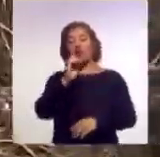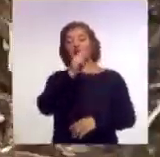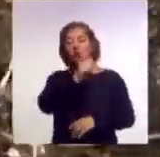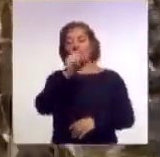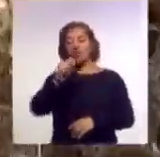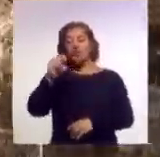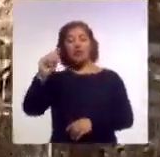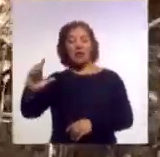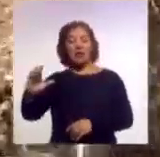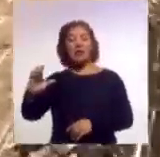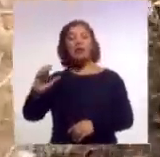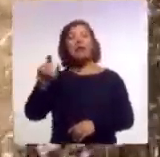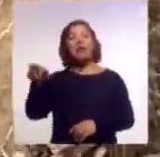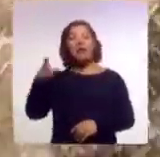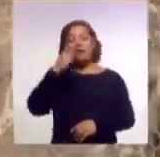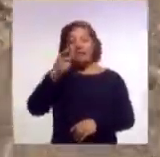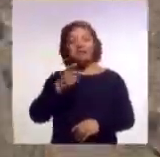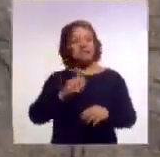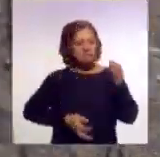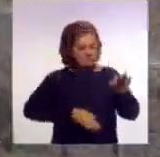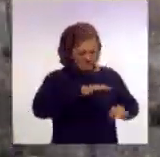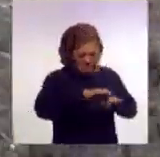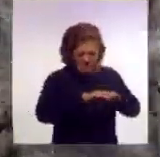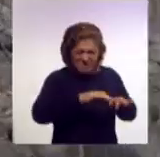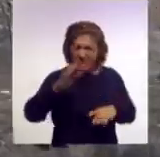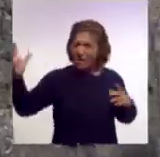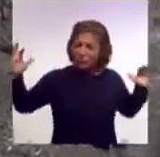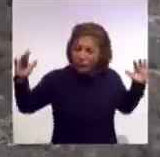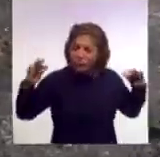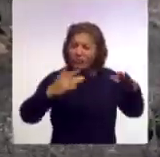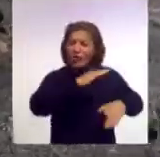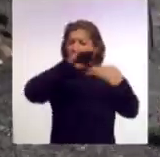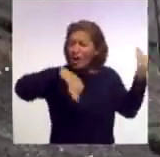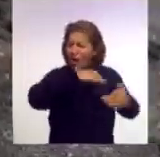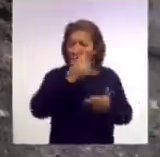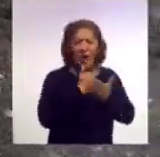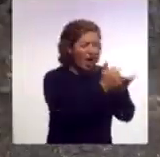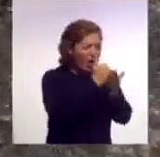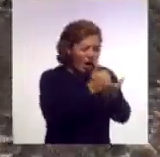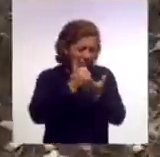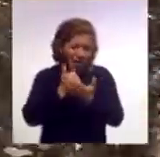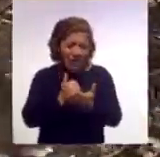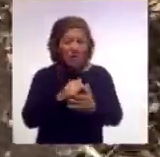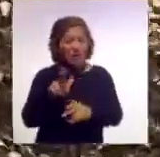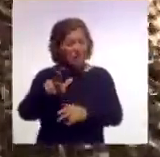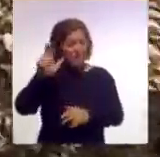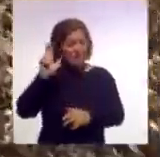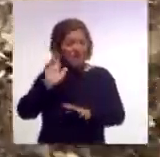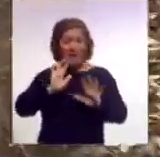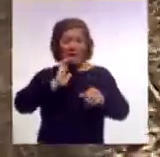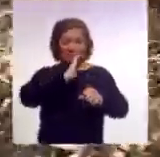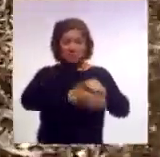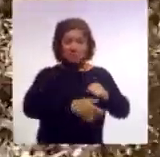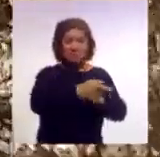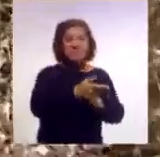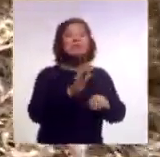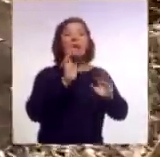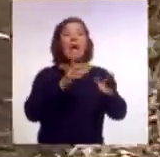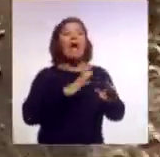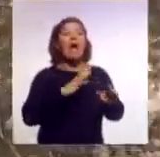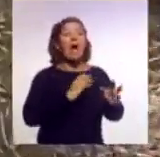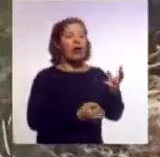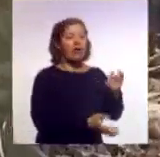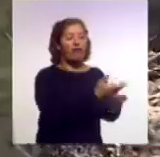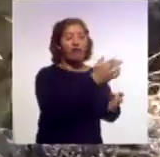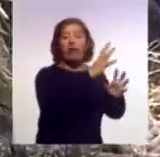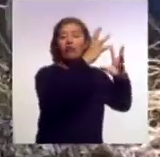de 24 personas trabajó para sofocar por completo el incendio que para este martes se convirtió en lo que se conoce como combustión sin llamas, es decir,